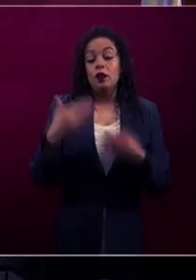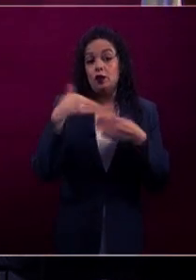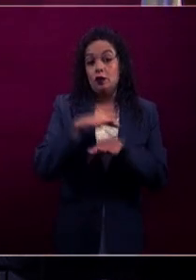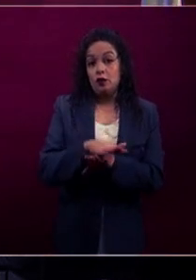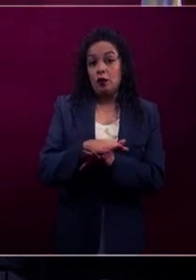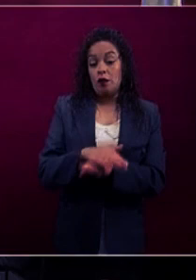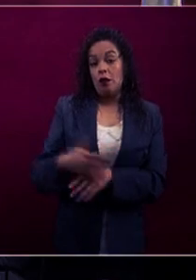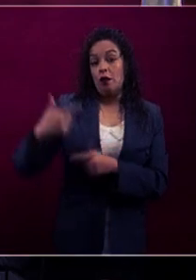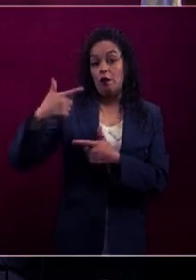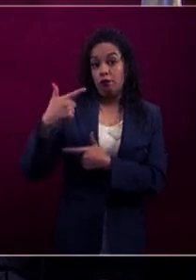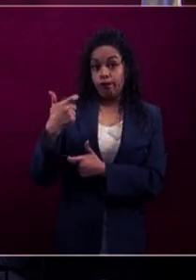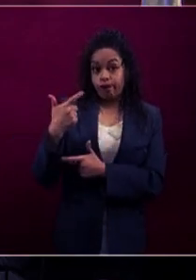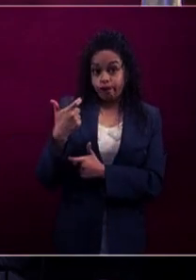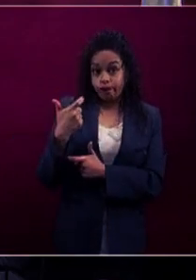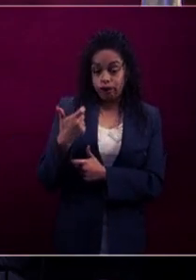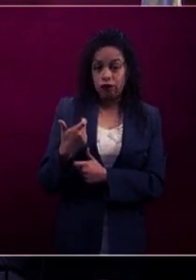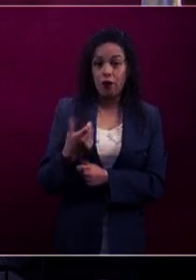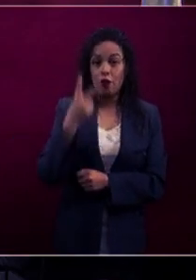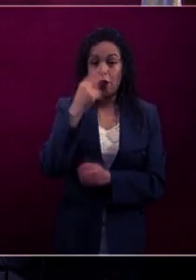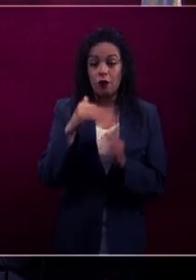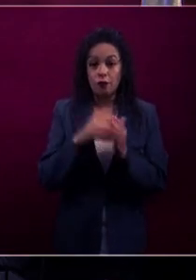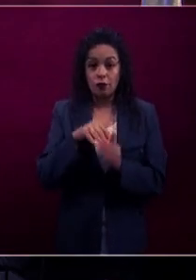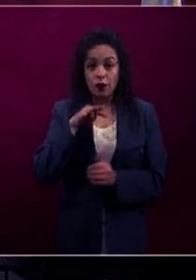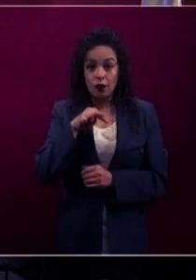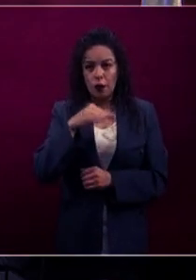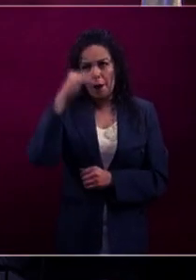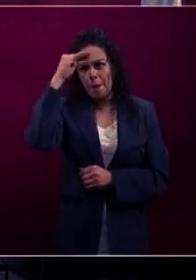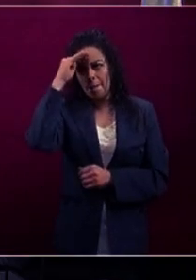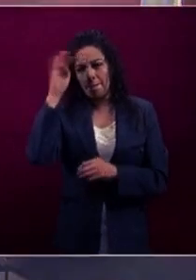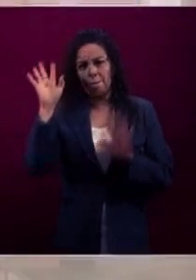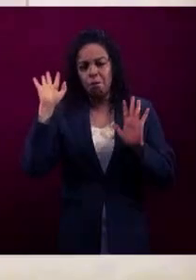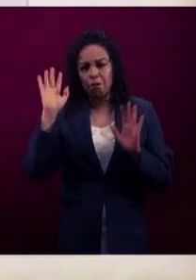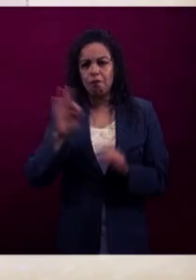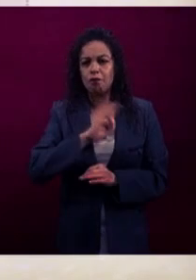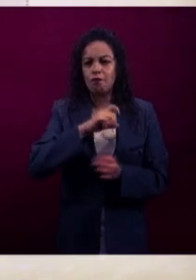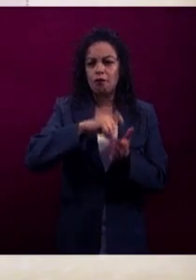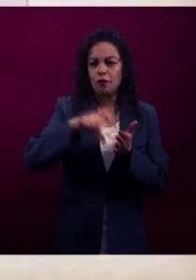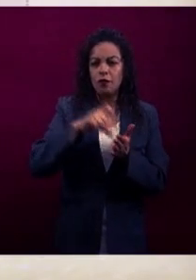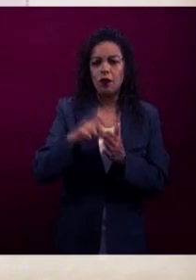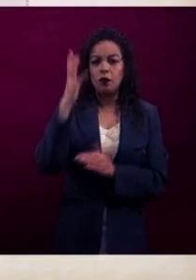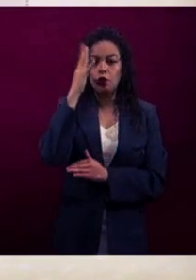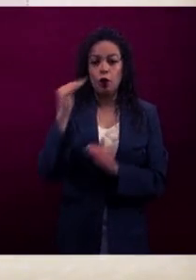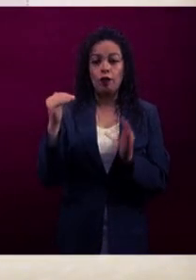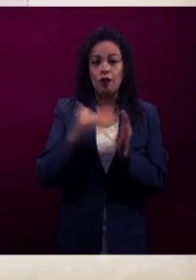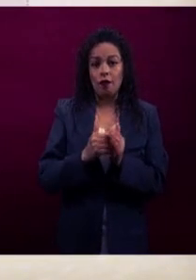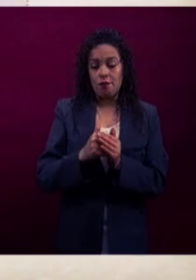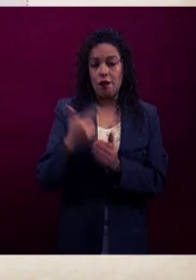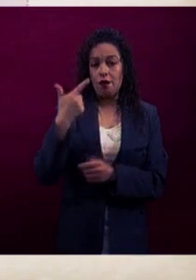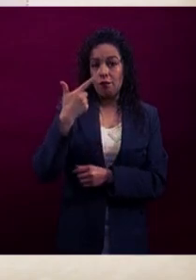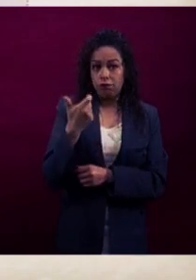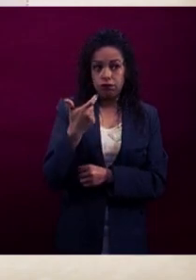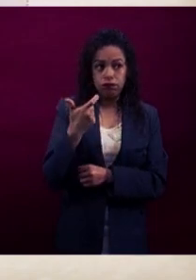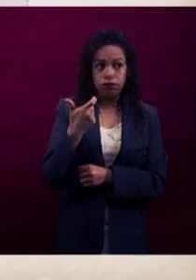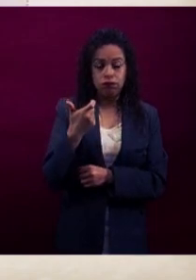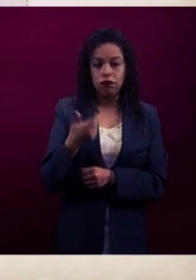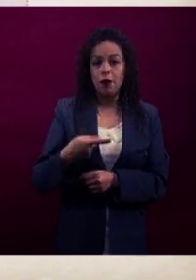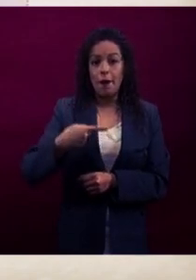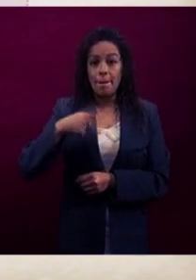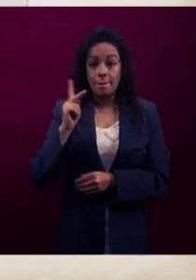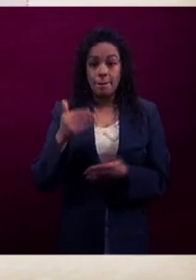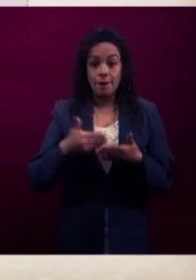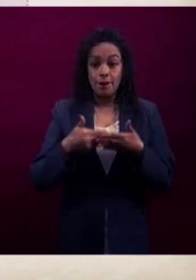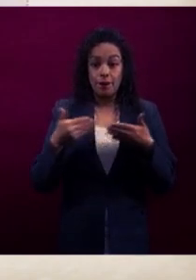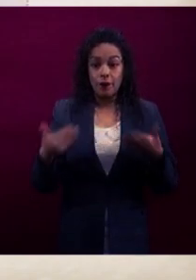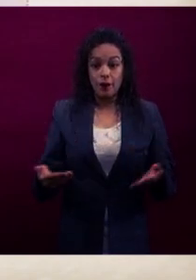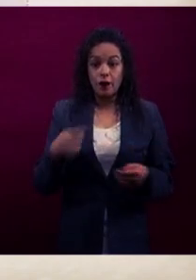para el año 2019 se tenía contemplada la adquisición de 50 mil pistolas, finalmente se optó por la pistola Six